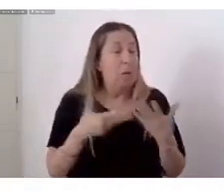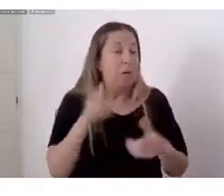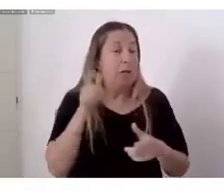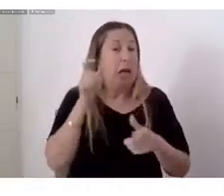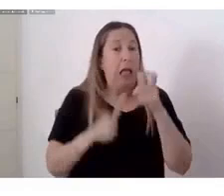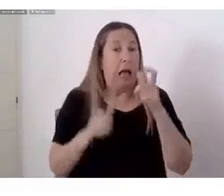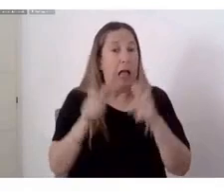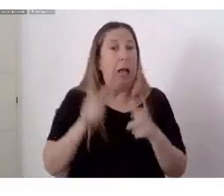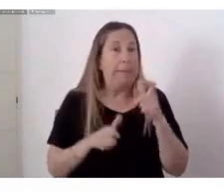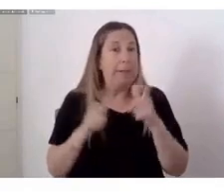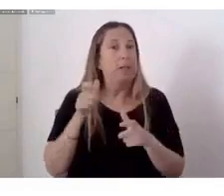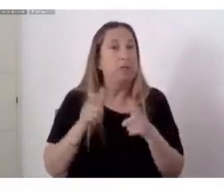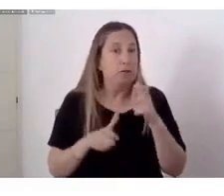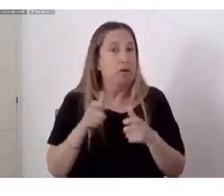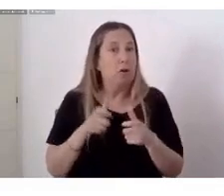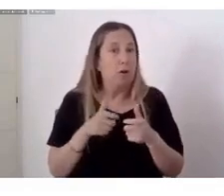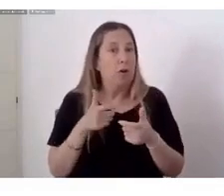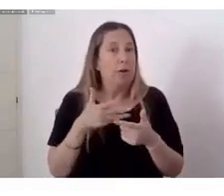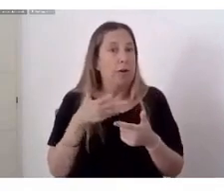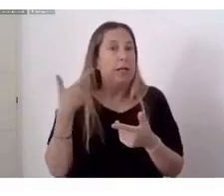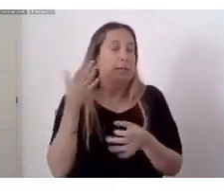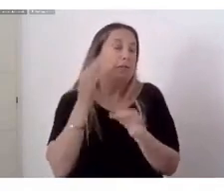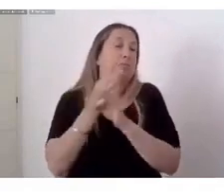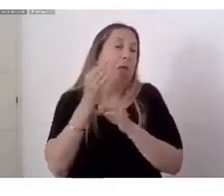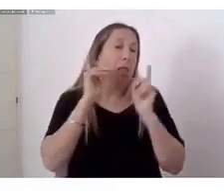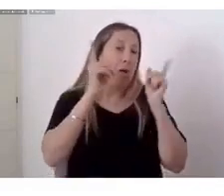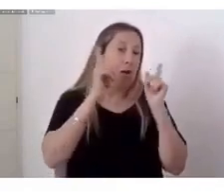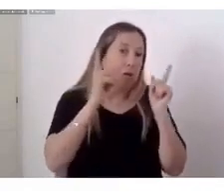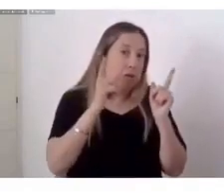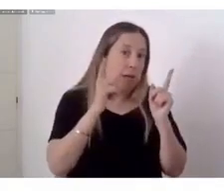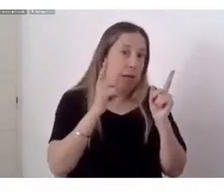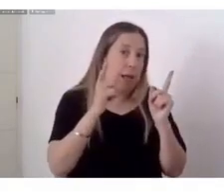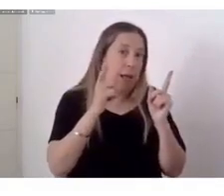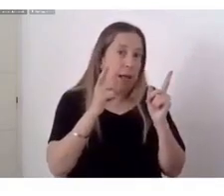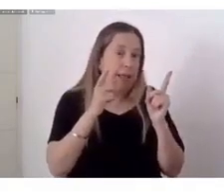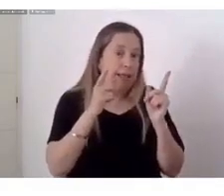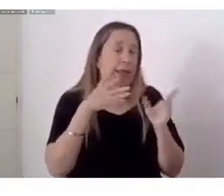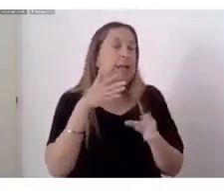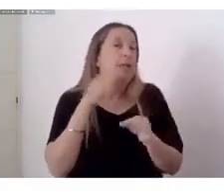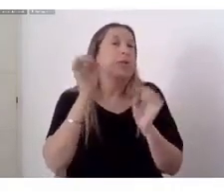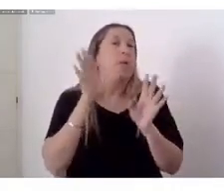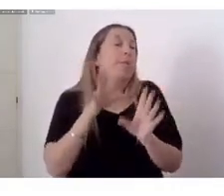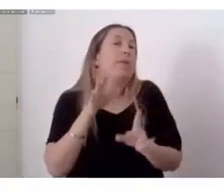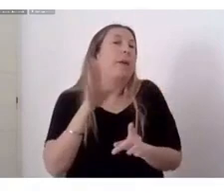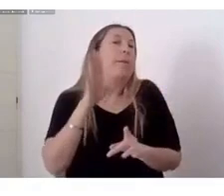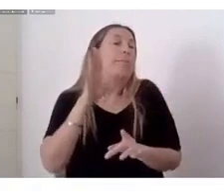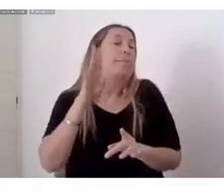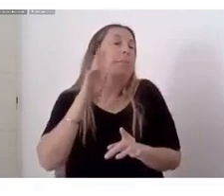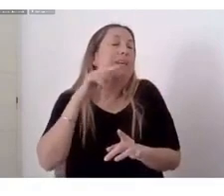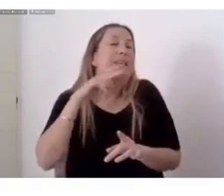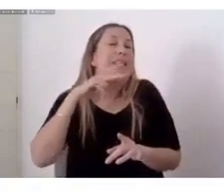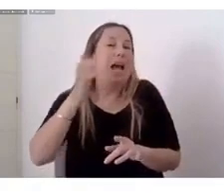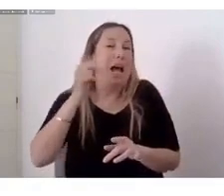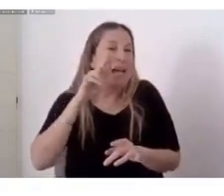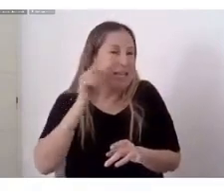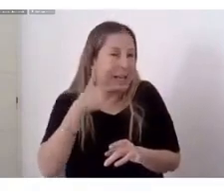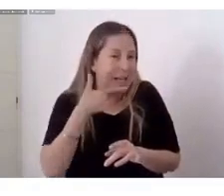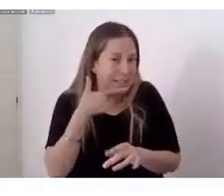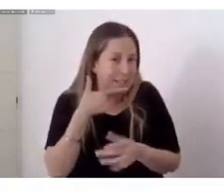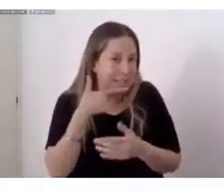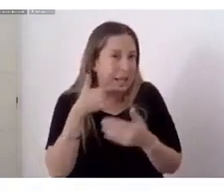Hace que el sistema Educativo En este caso Se vuelva expulsivo Para nosotras Y sea muy difícil Formarse